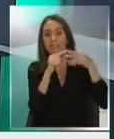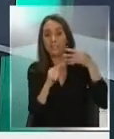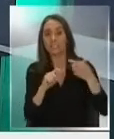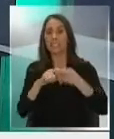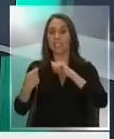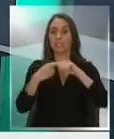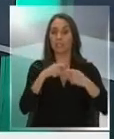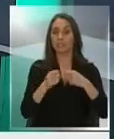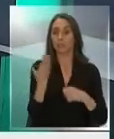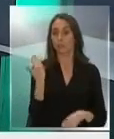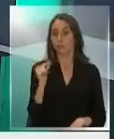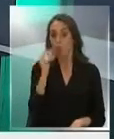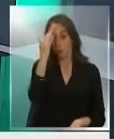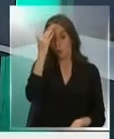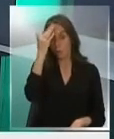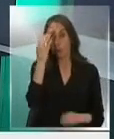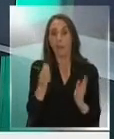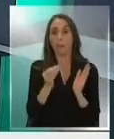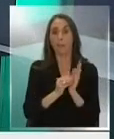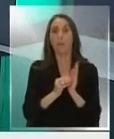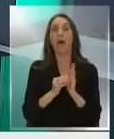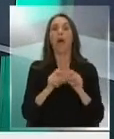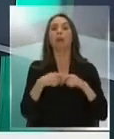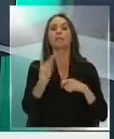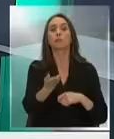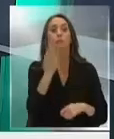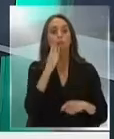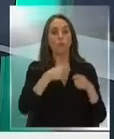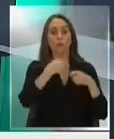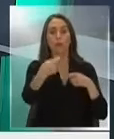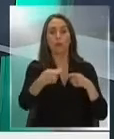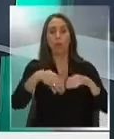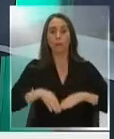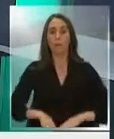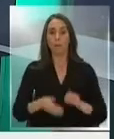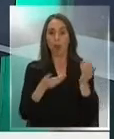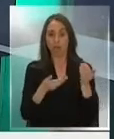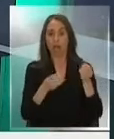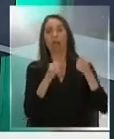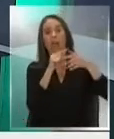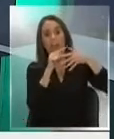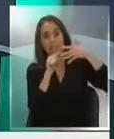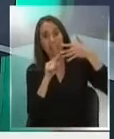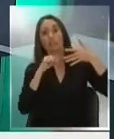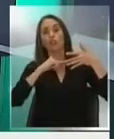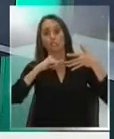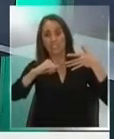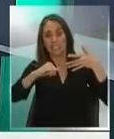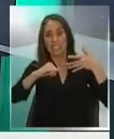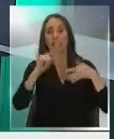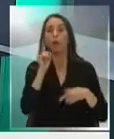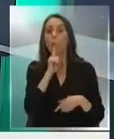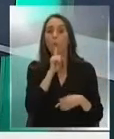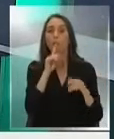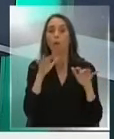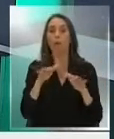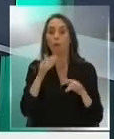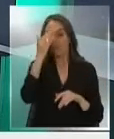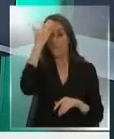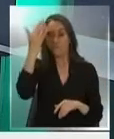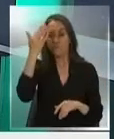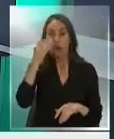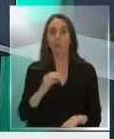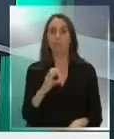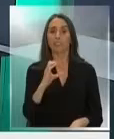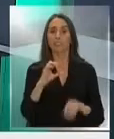habido una gran discusión en los últimos días, y la extensión del posnatal se van a mantener. Y, por último, también la utilización del famoso documento,